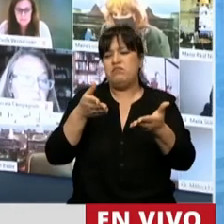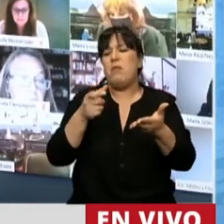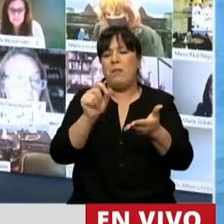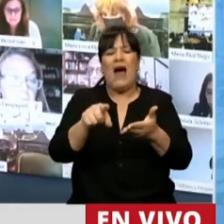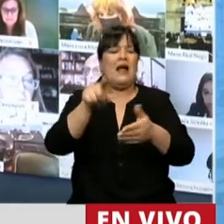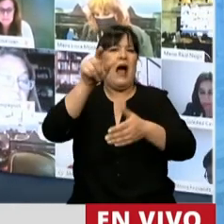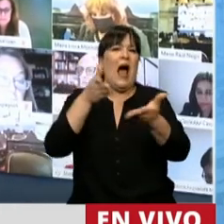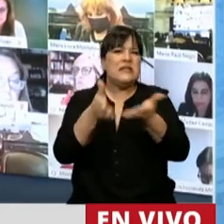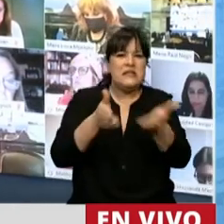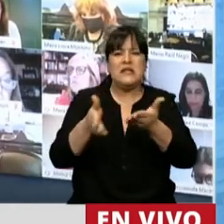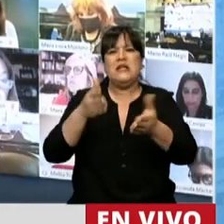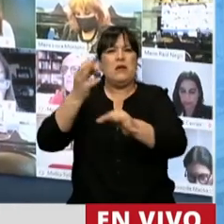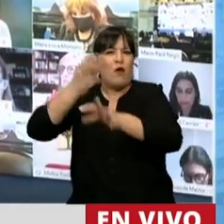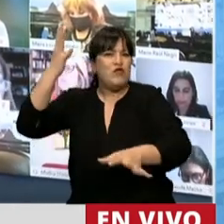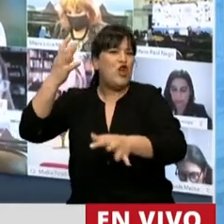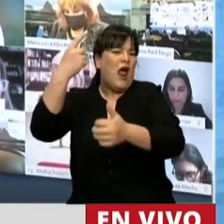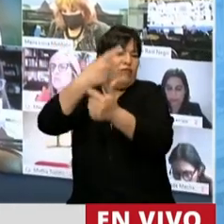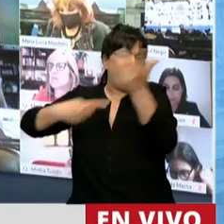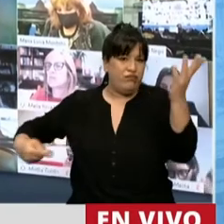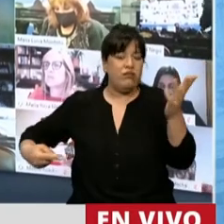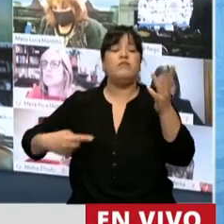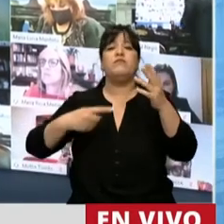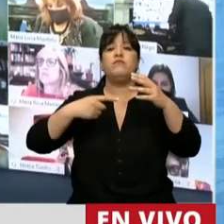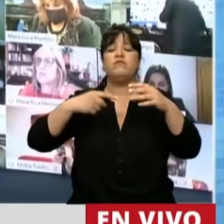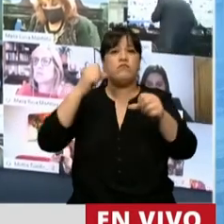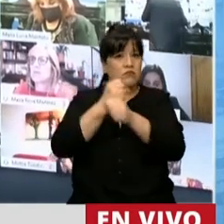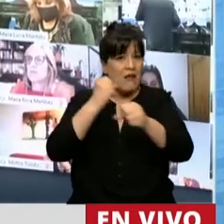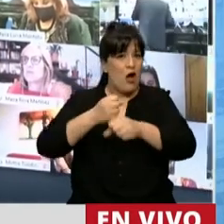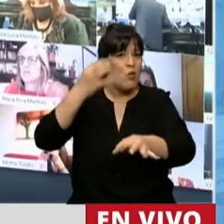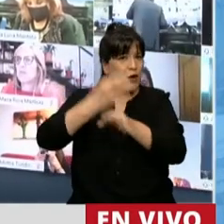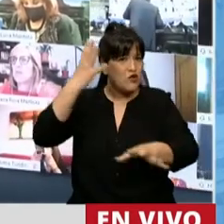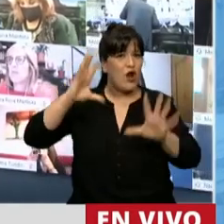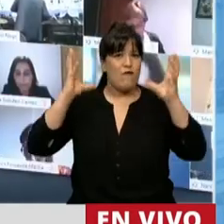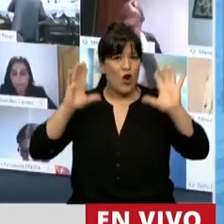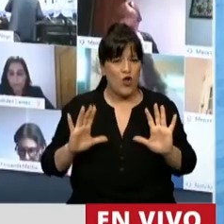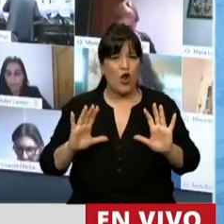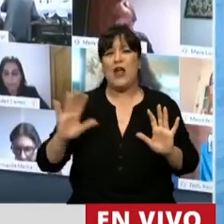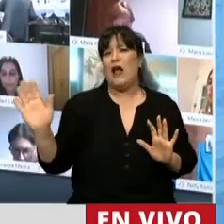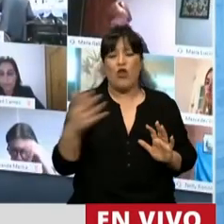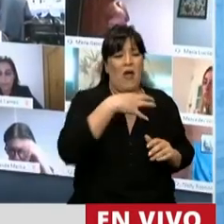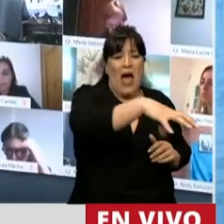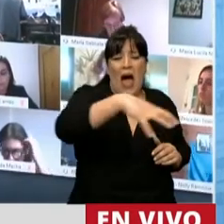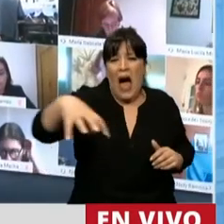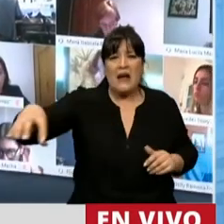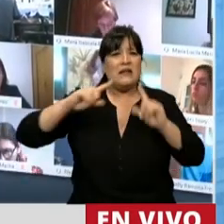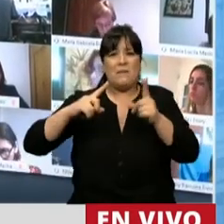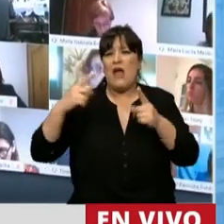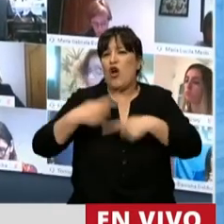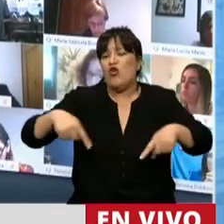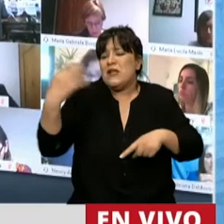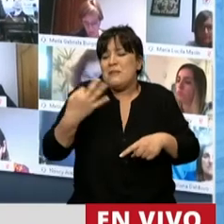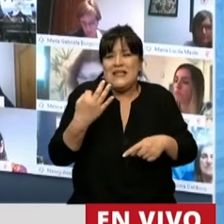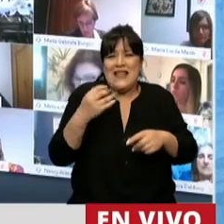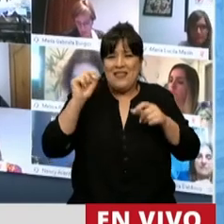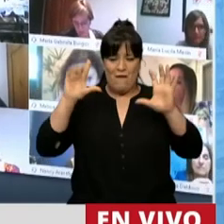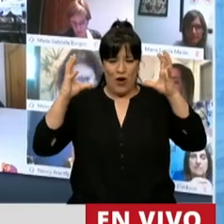estos profesionales, garantiza el desempeño del ejercicio profesional de la fonaudiología en todas sus áreas y subespecialidades que hoy son